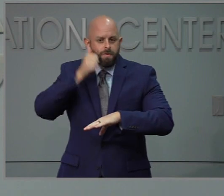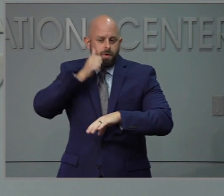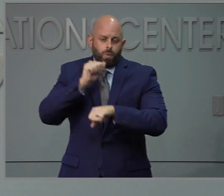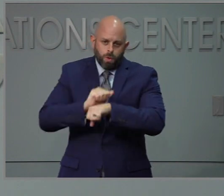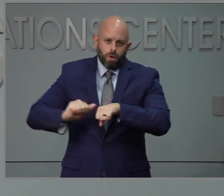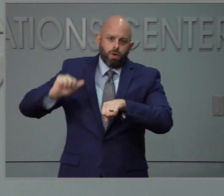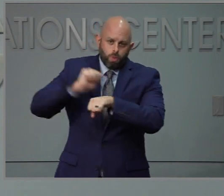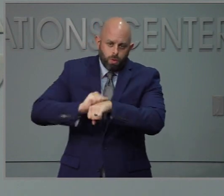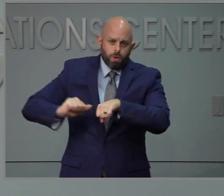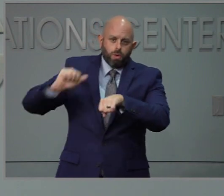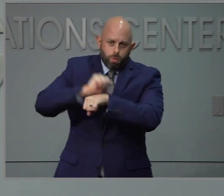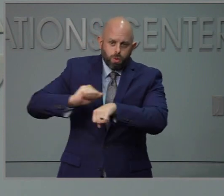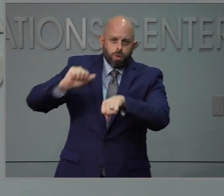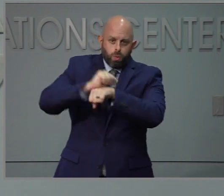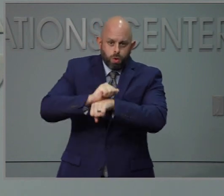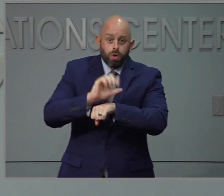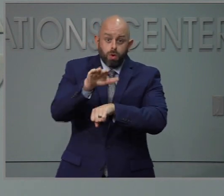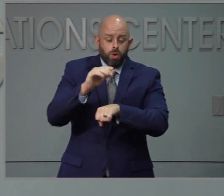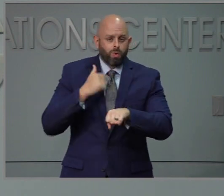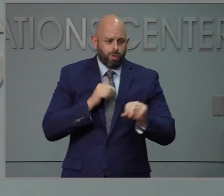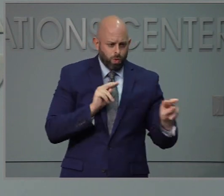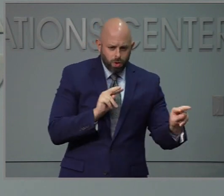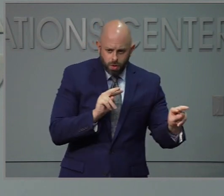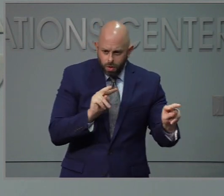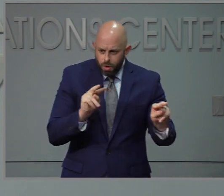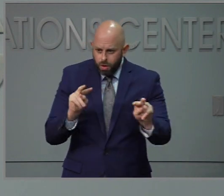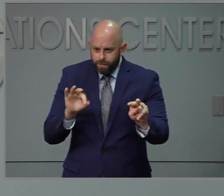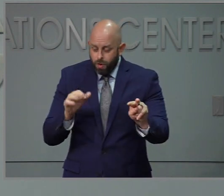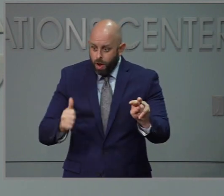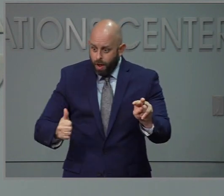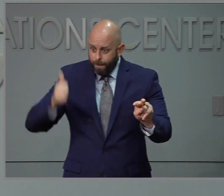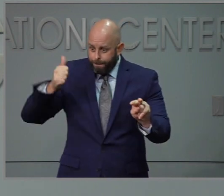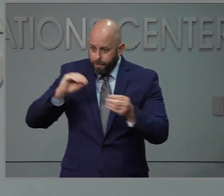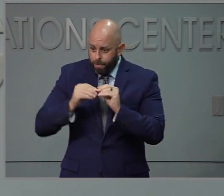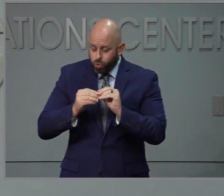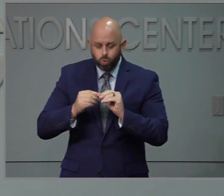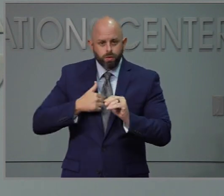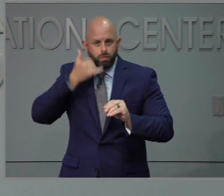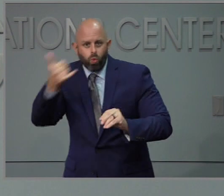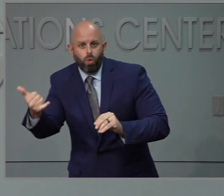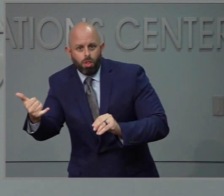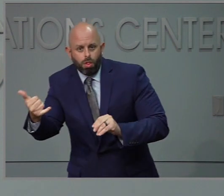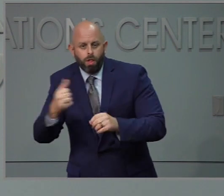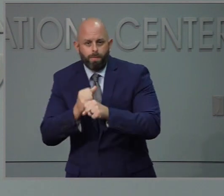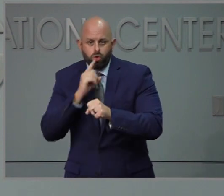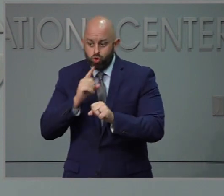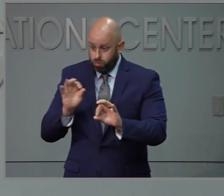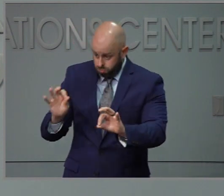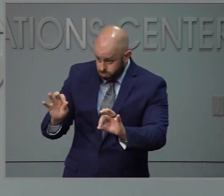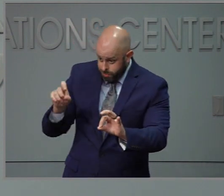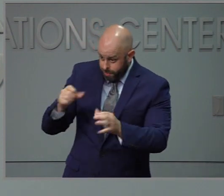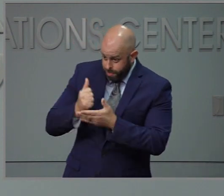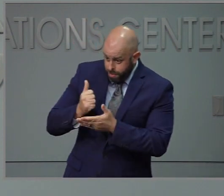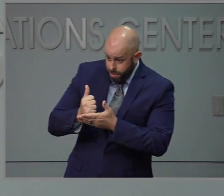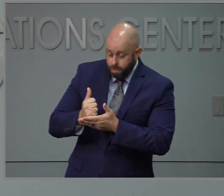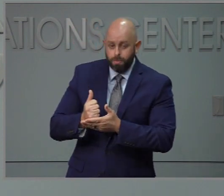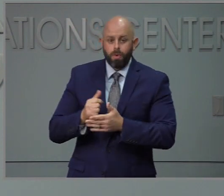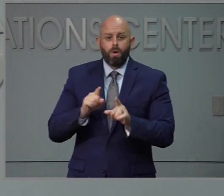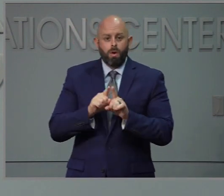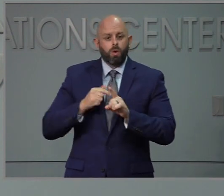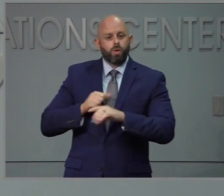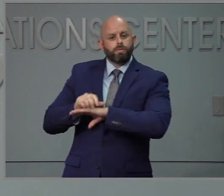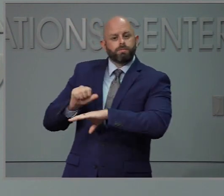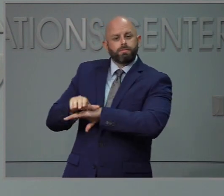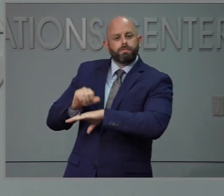estamos viendo que hay un número más grande de caso inmediatamente estamos en tel con el teléfono hablando con ellos vamos a tener